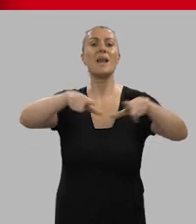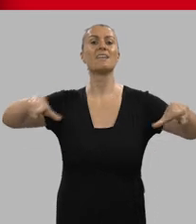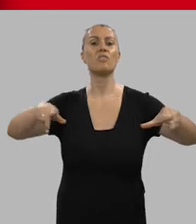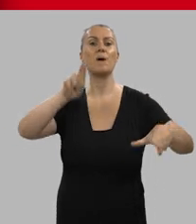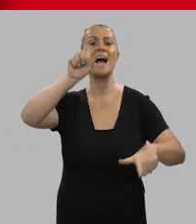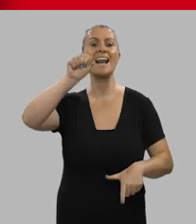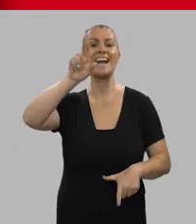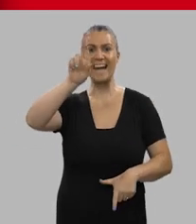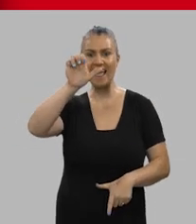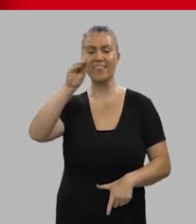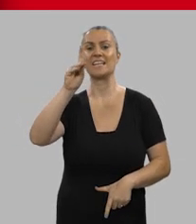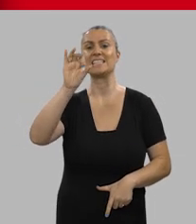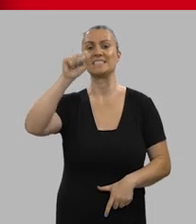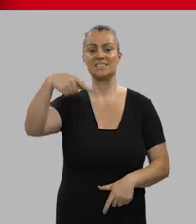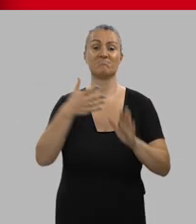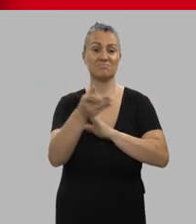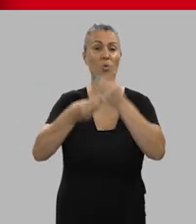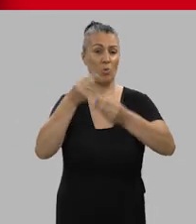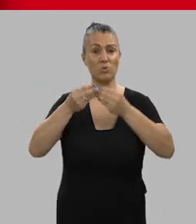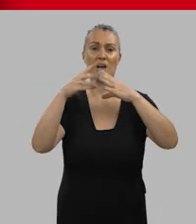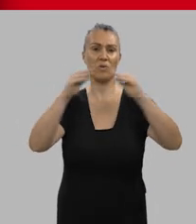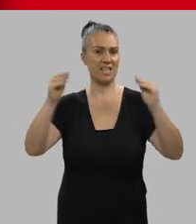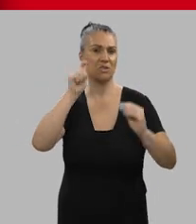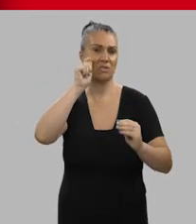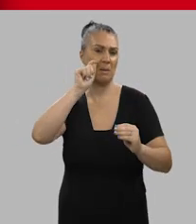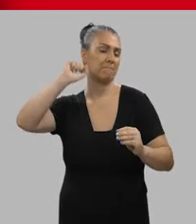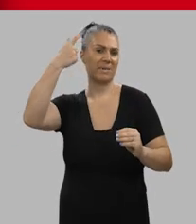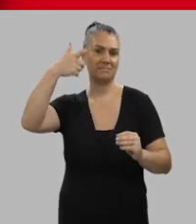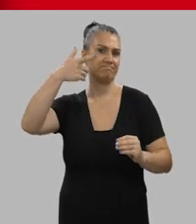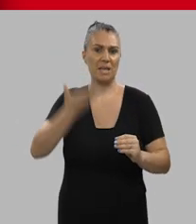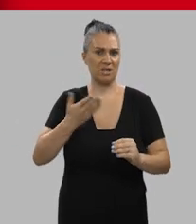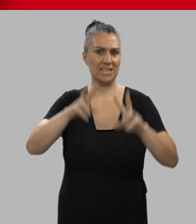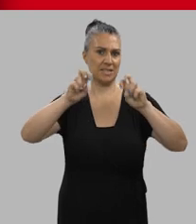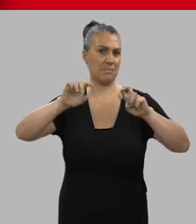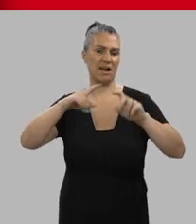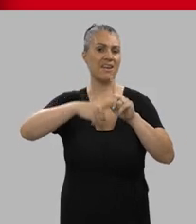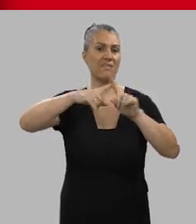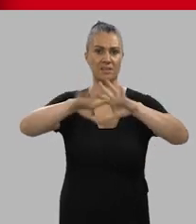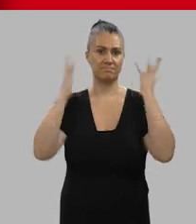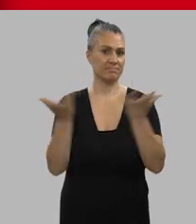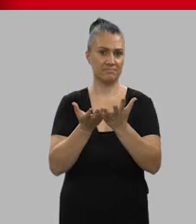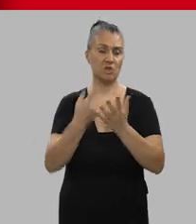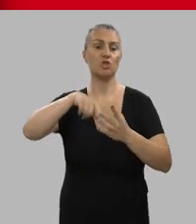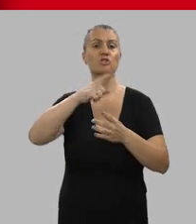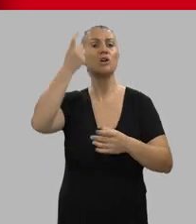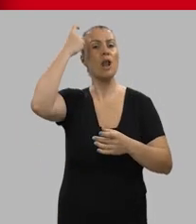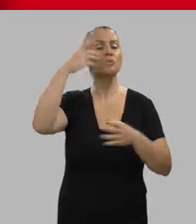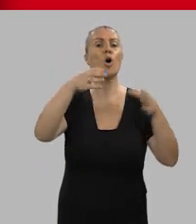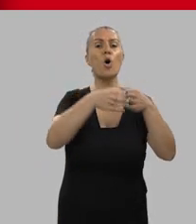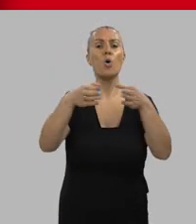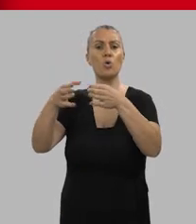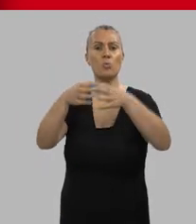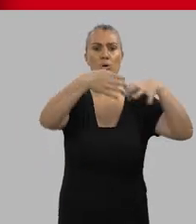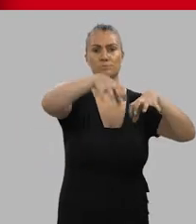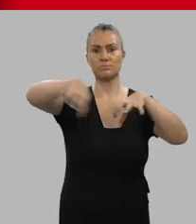que es la plataforma que utilizan las universidades turísticas más importantes a nivel internacional. Dividimos a los alumnos en grupos,